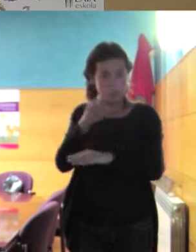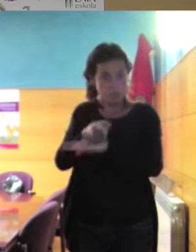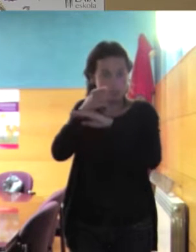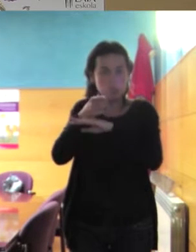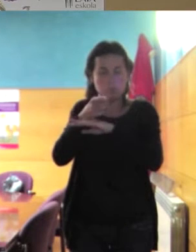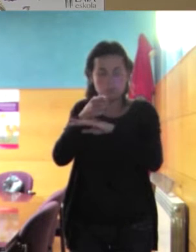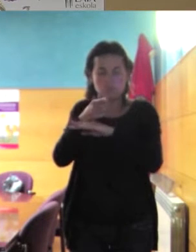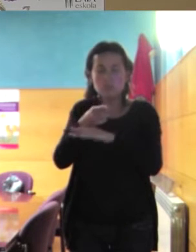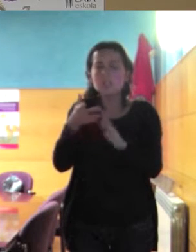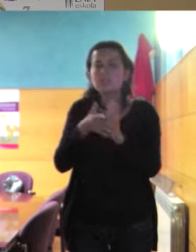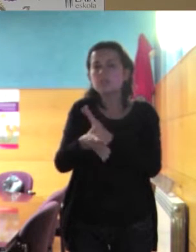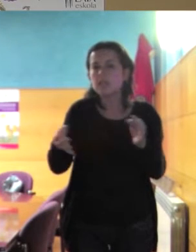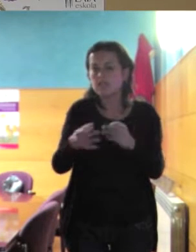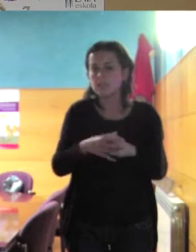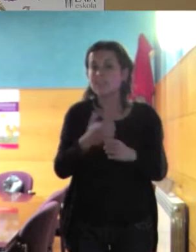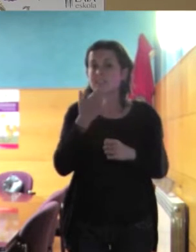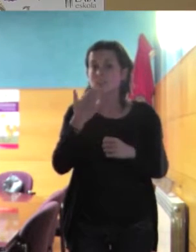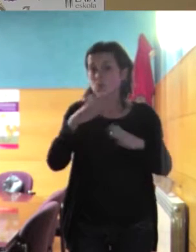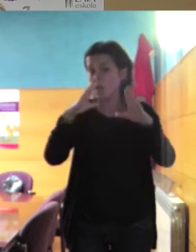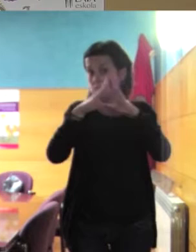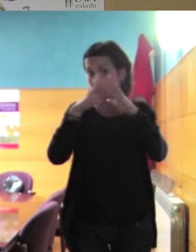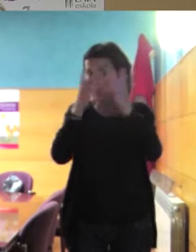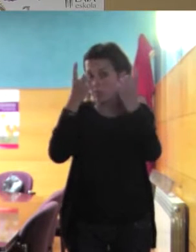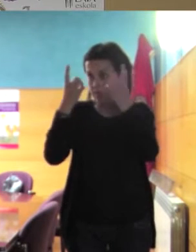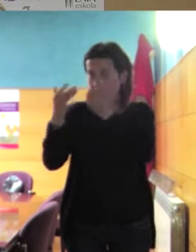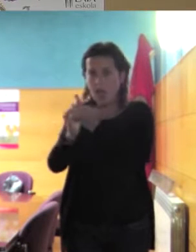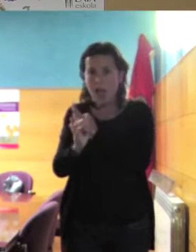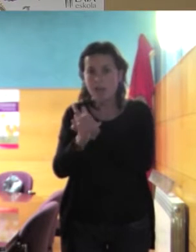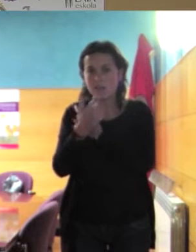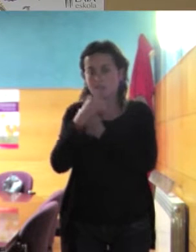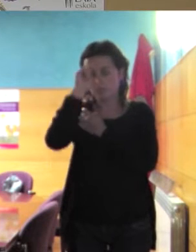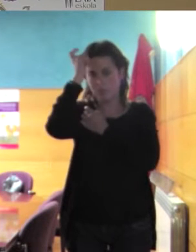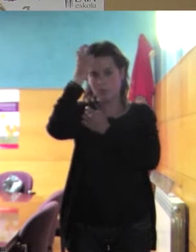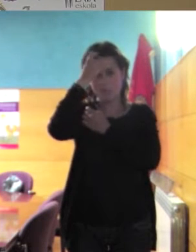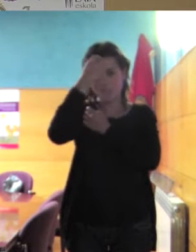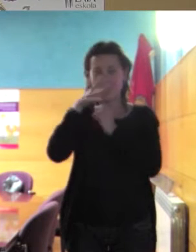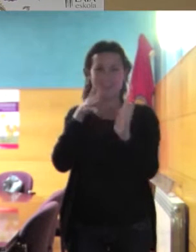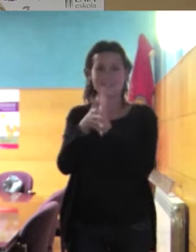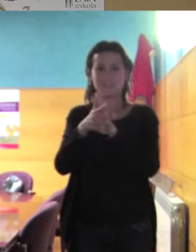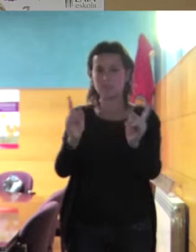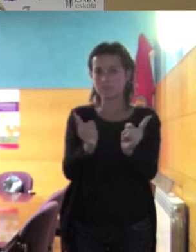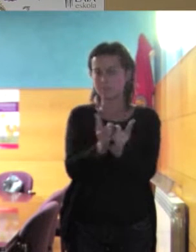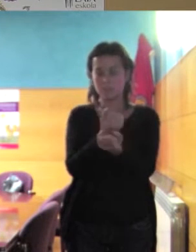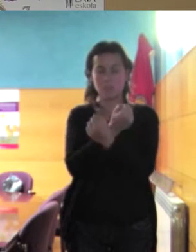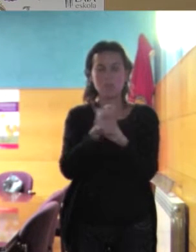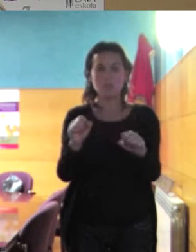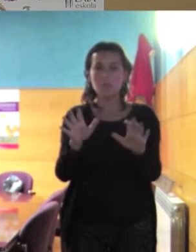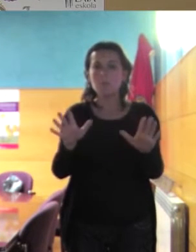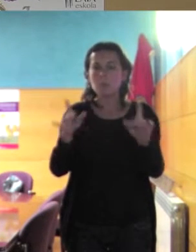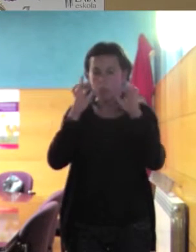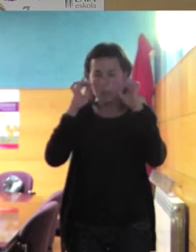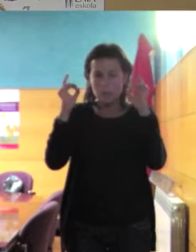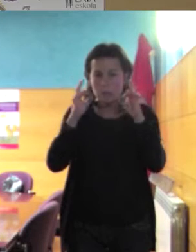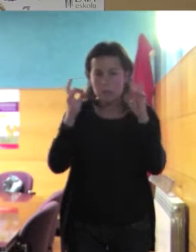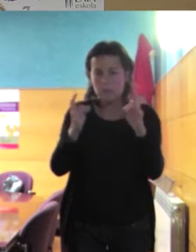sabéis de sobra y no es un concepto para explicar en un cuarto de hora y menos en 30 segundos qué es lo que voy a hacer, pero